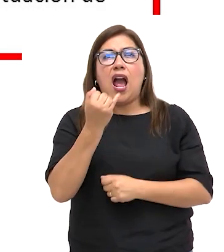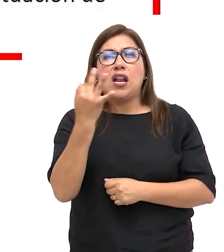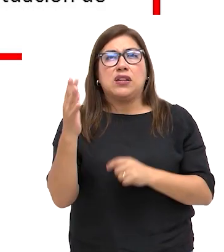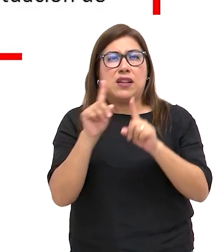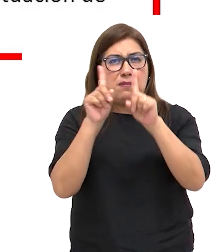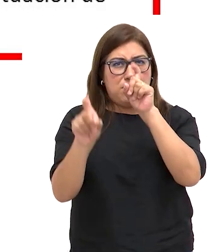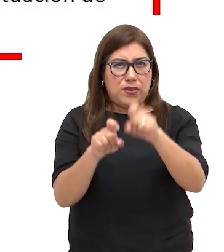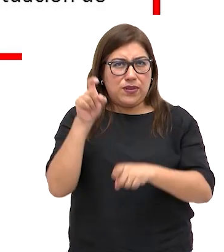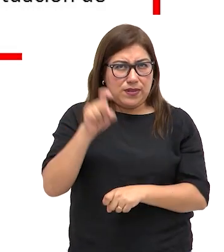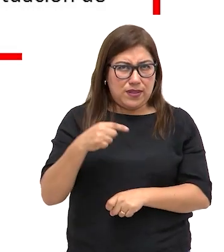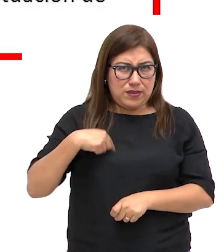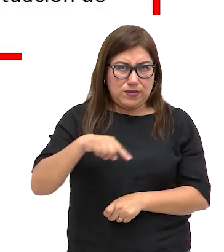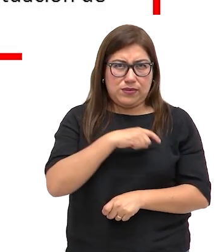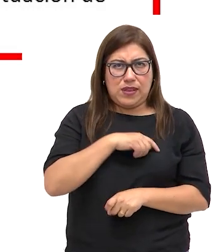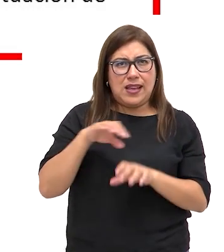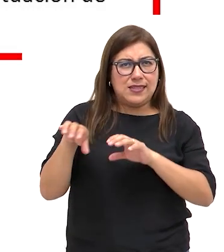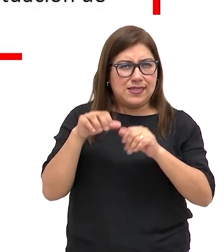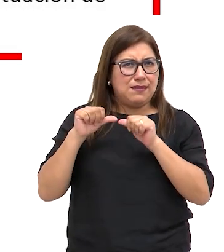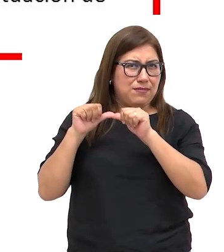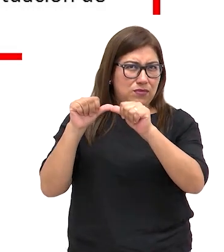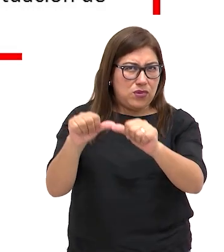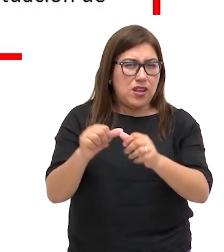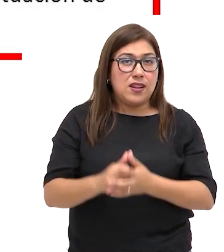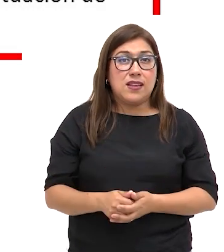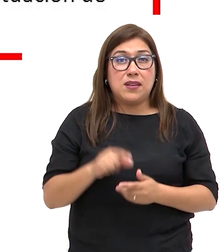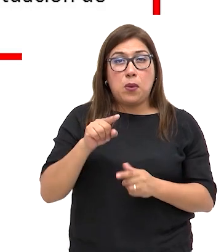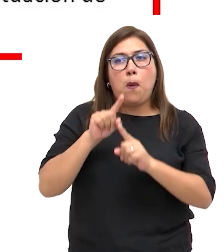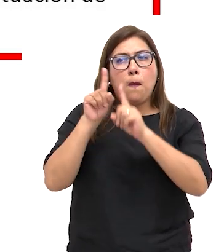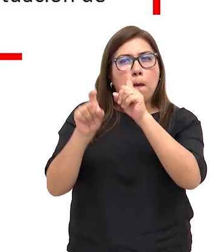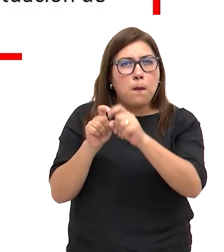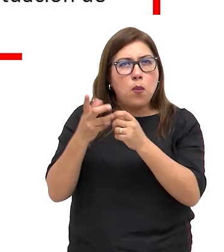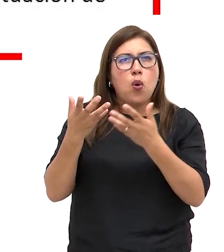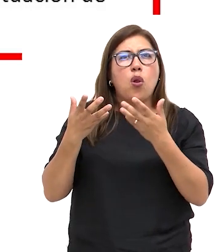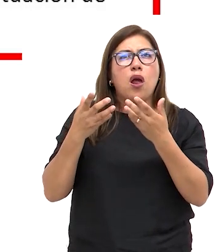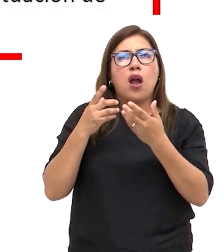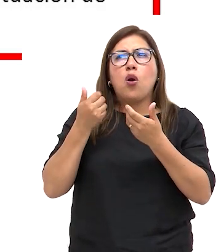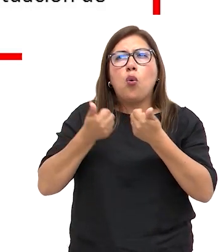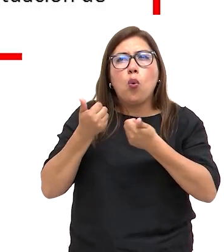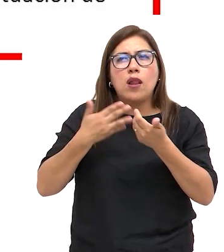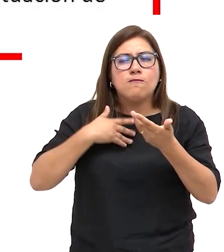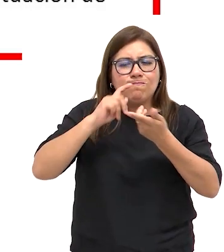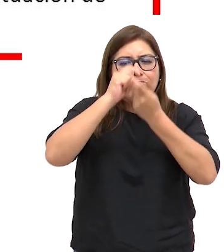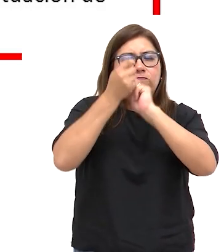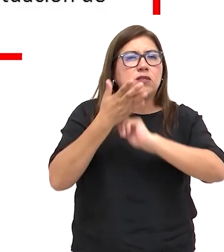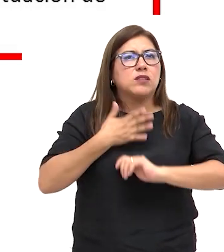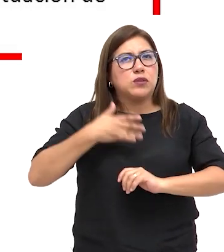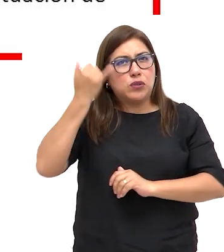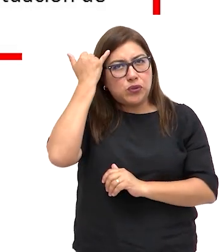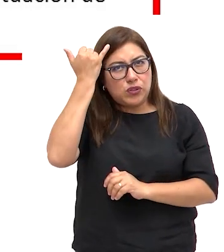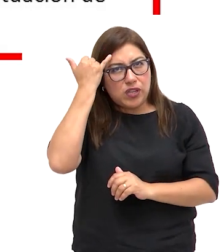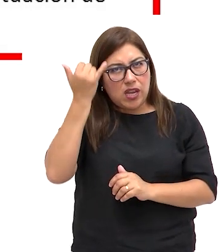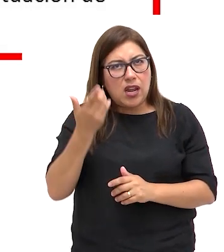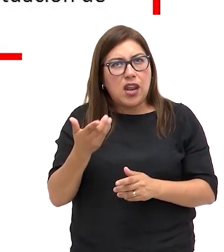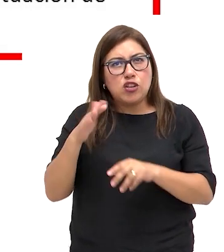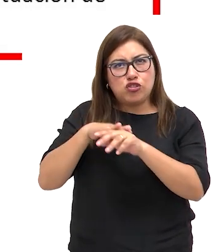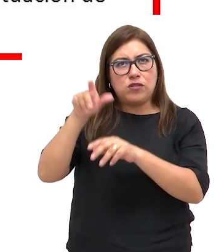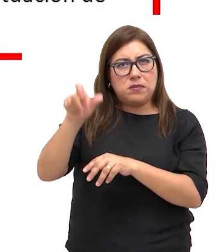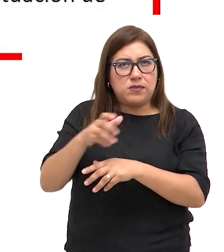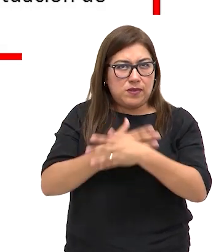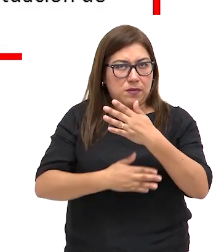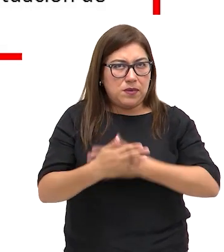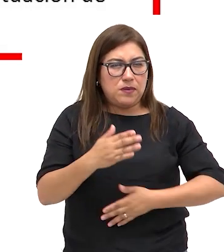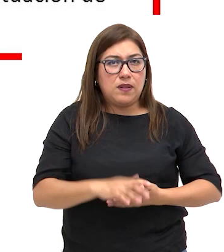preguntas que debemos hacernos permanentemente para cuestionar y transformar nuestras ideas sobre las personas con